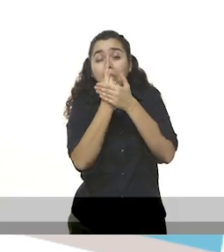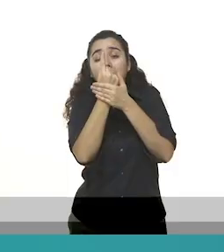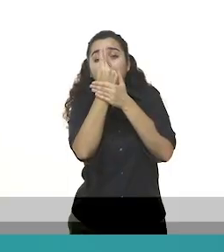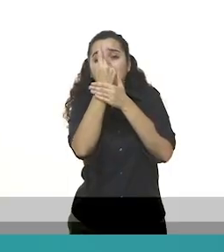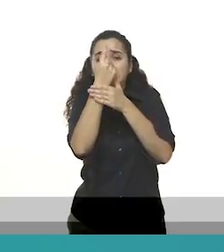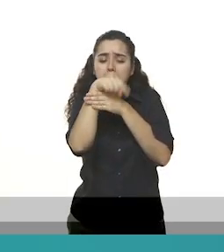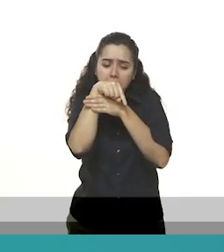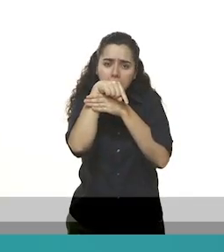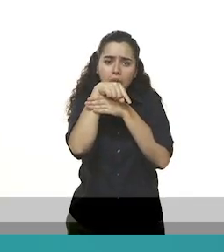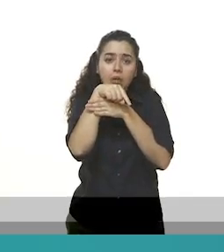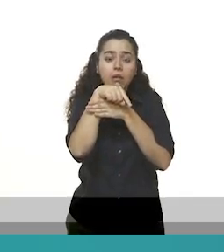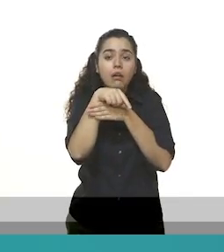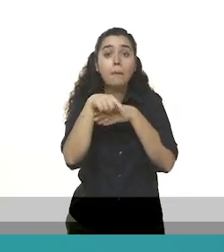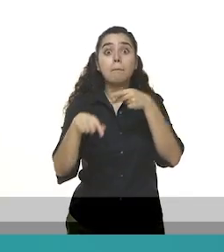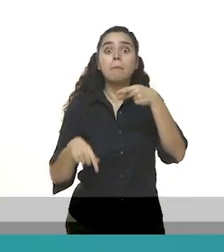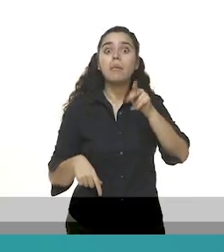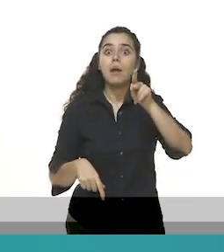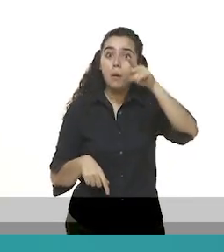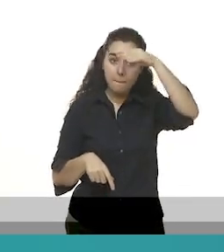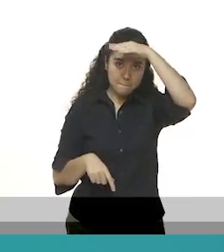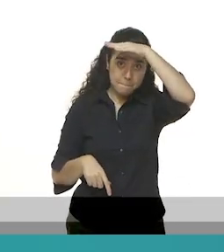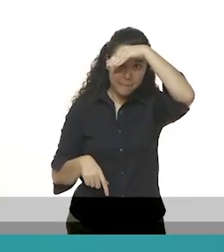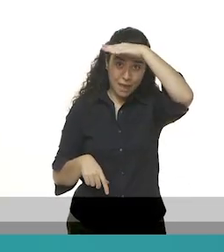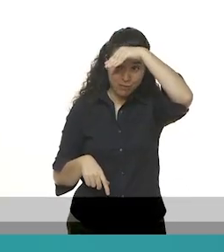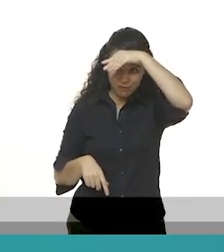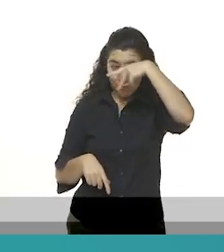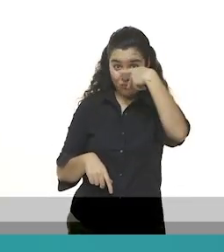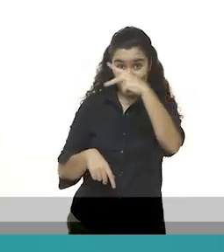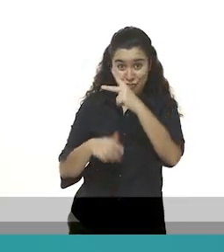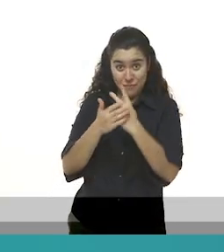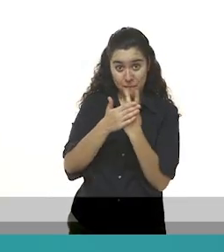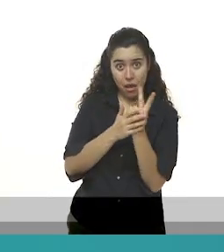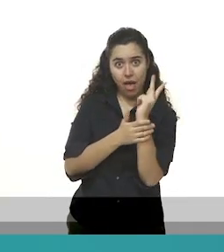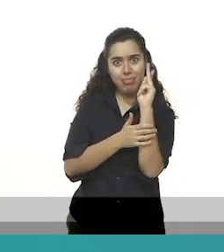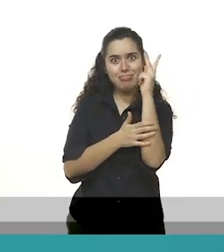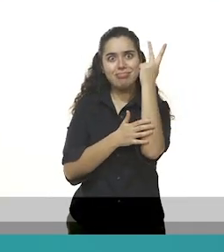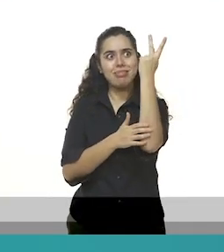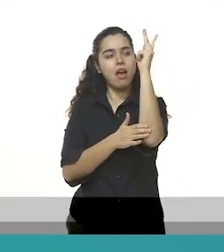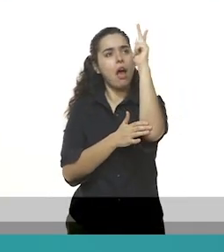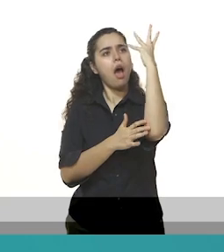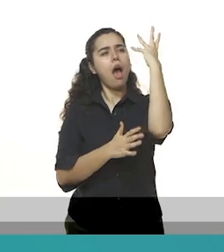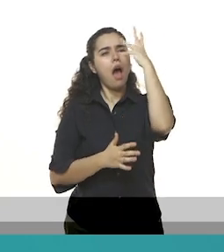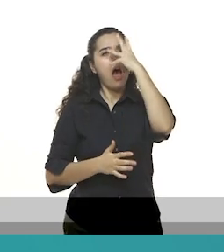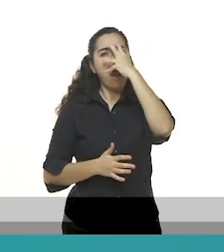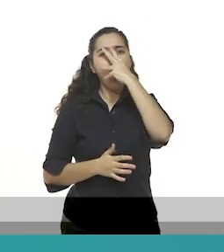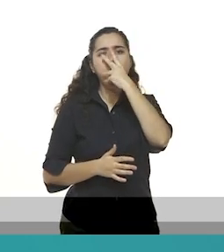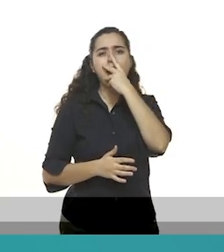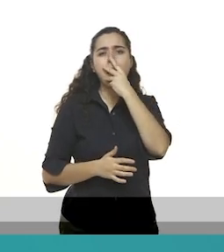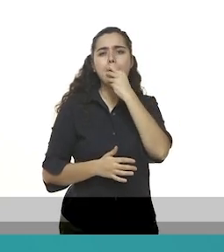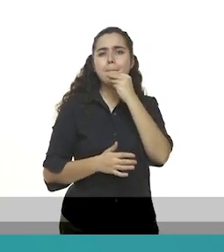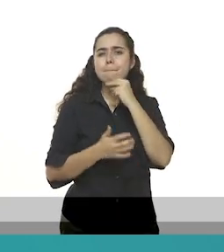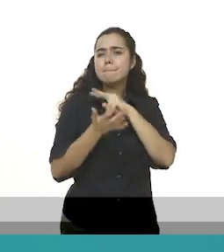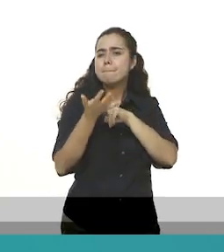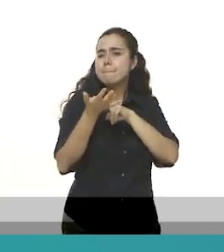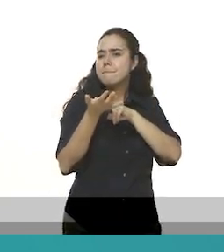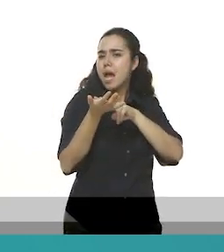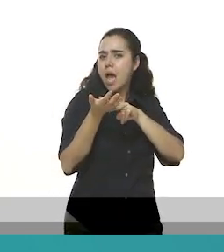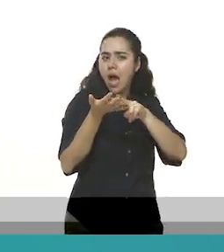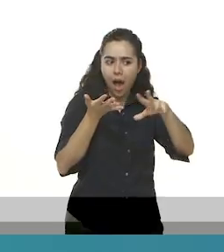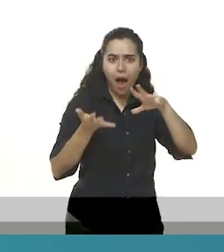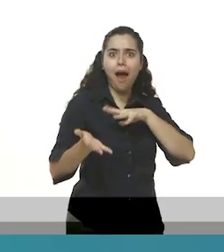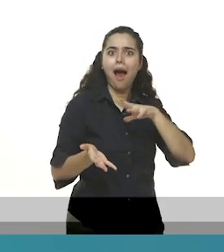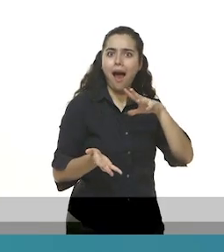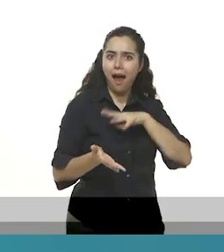crecido nada. Pero la planta del equipo de Beto había crecido hermosa, a muy buen tamaño y con algunos